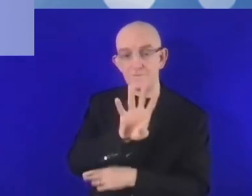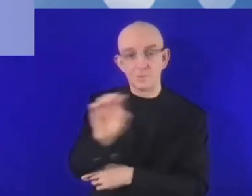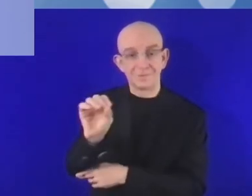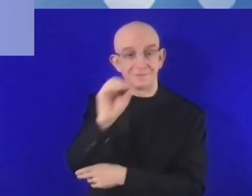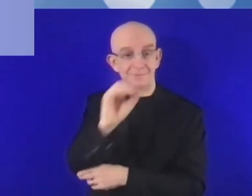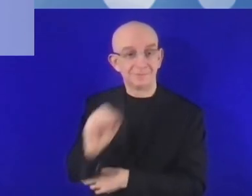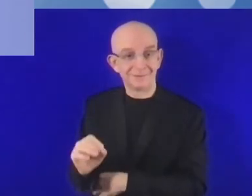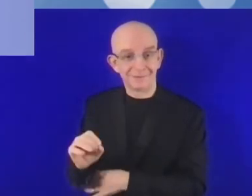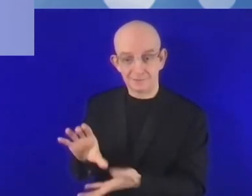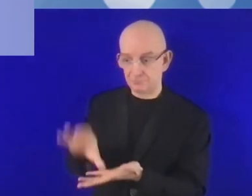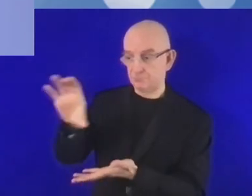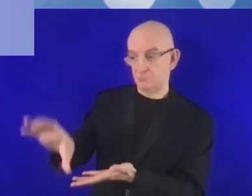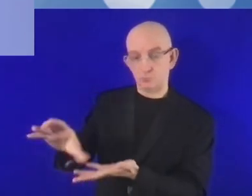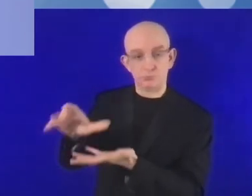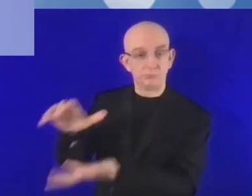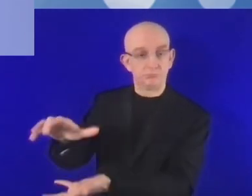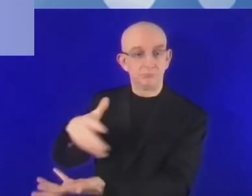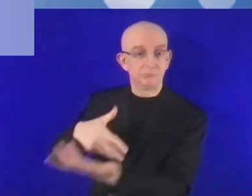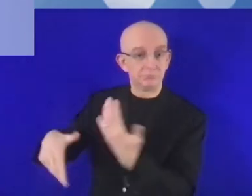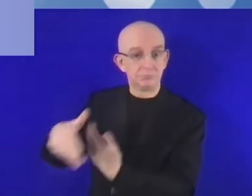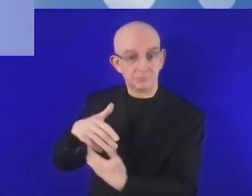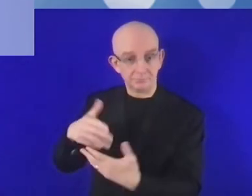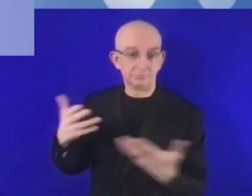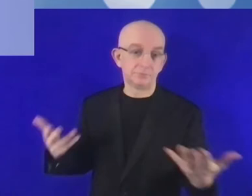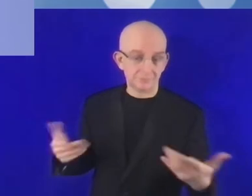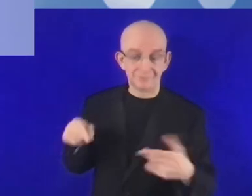sector que contrata a muchos trabajadores.